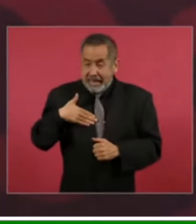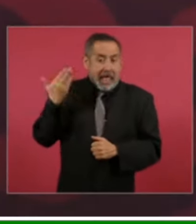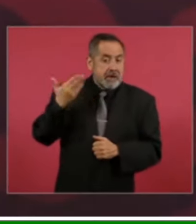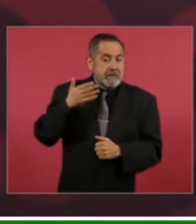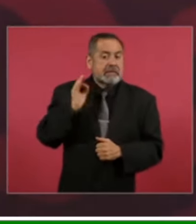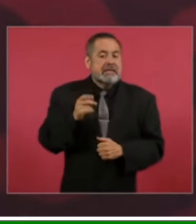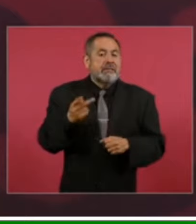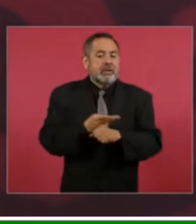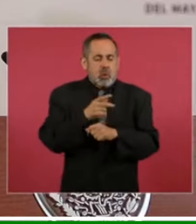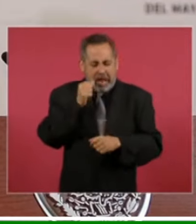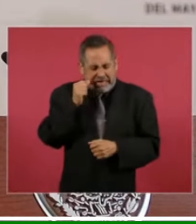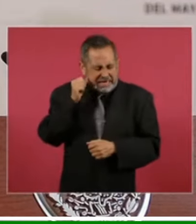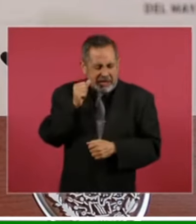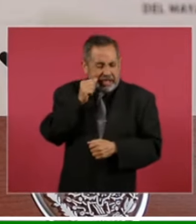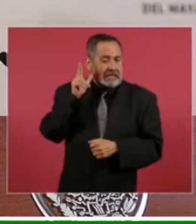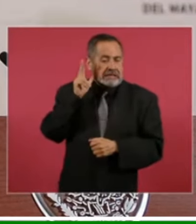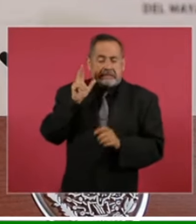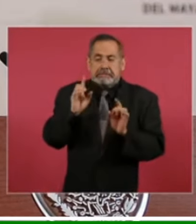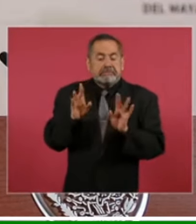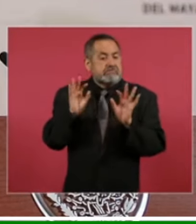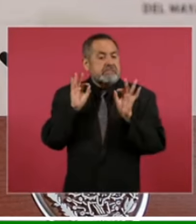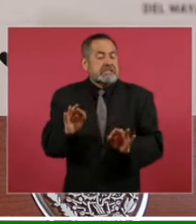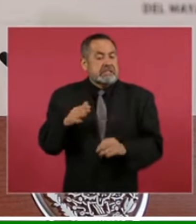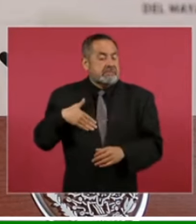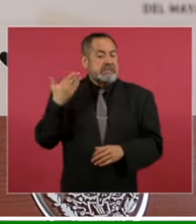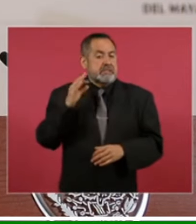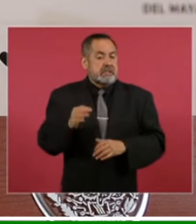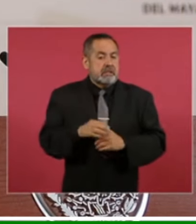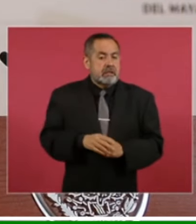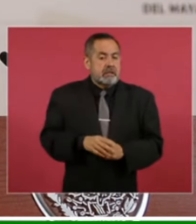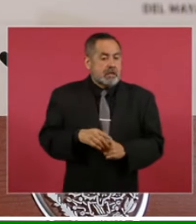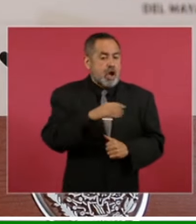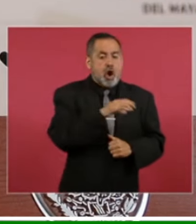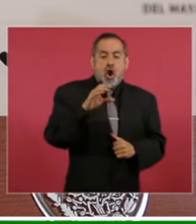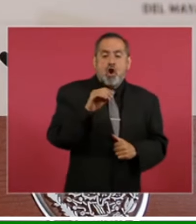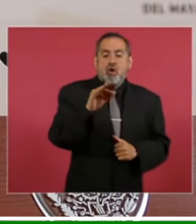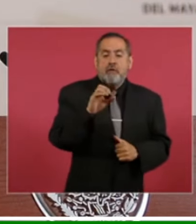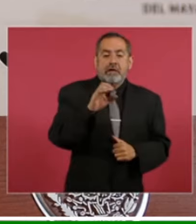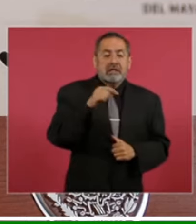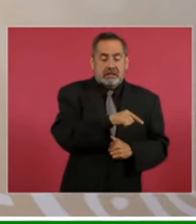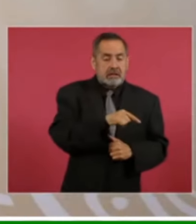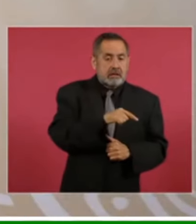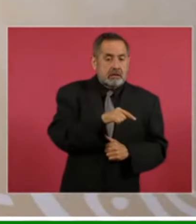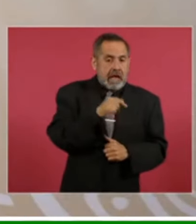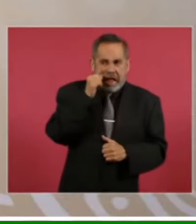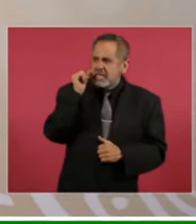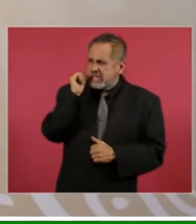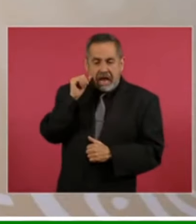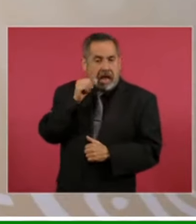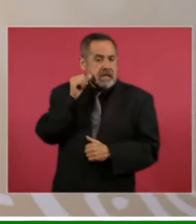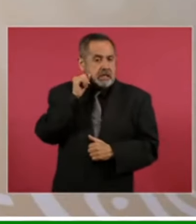ayer o antier la cofese ayer